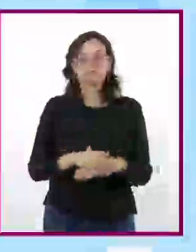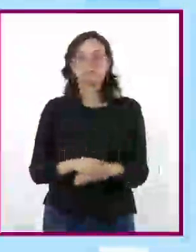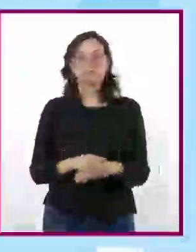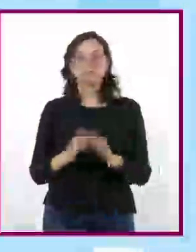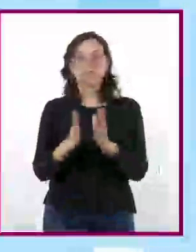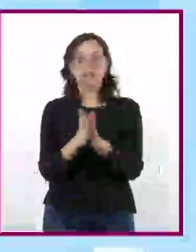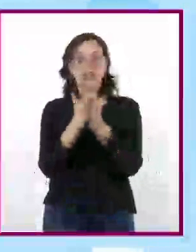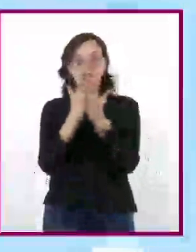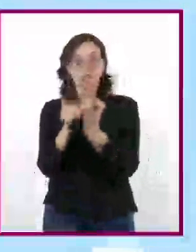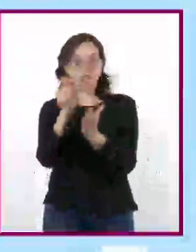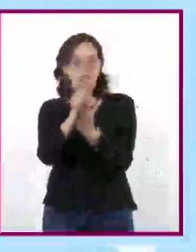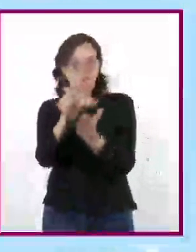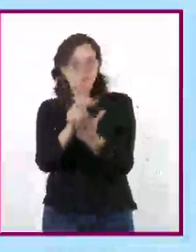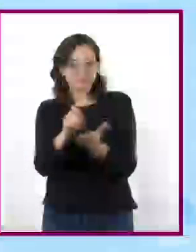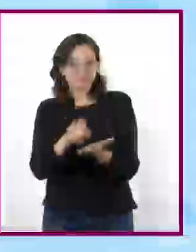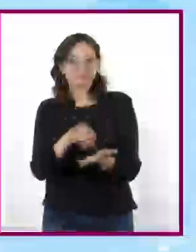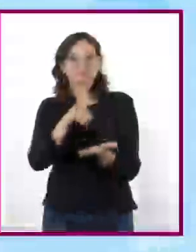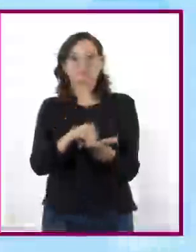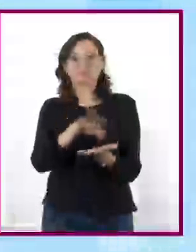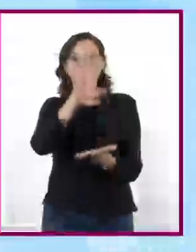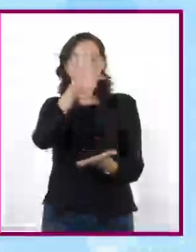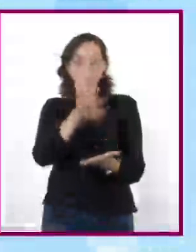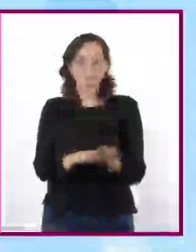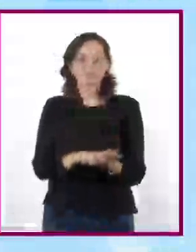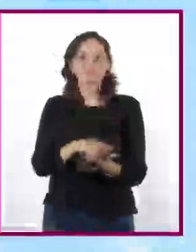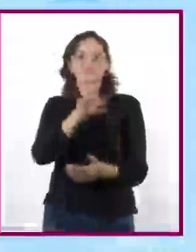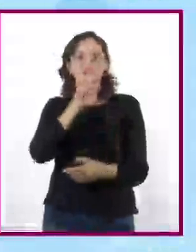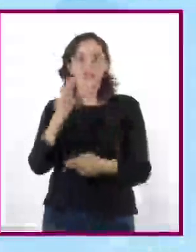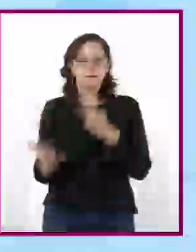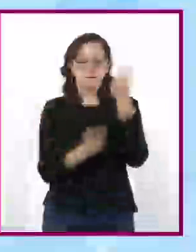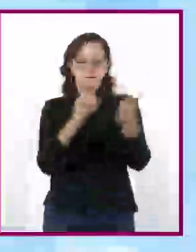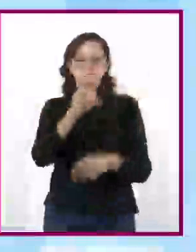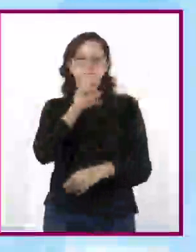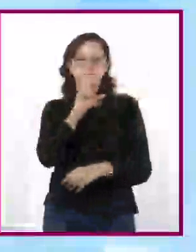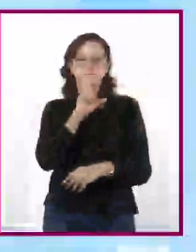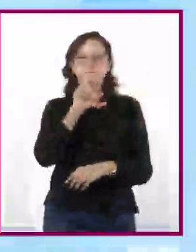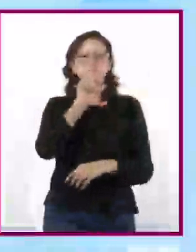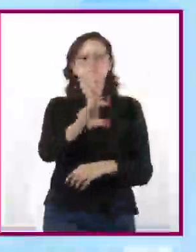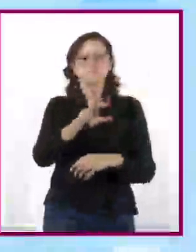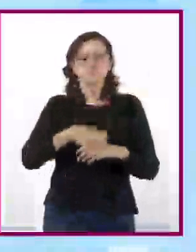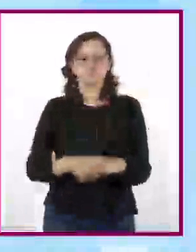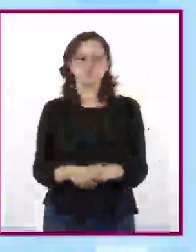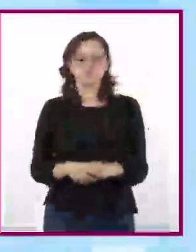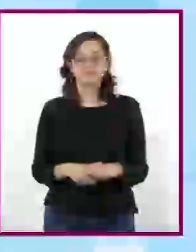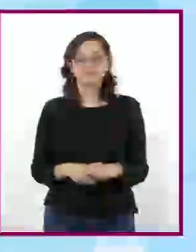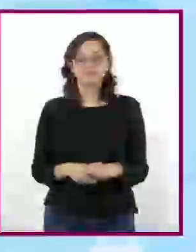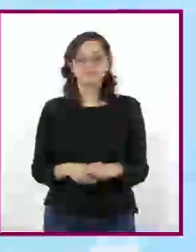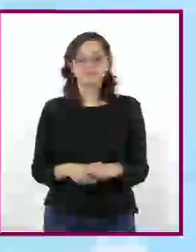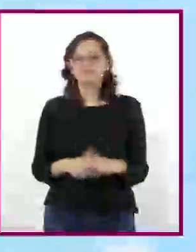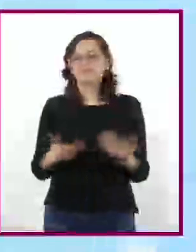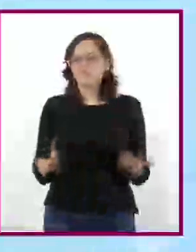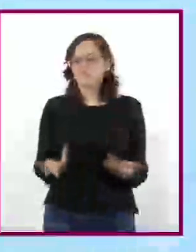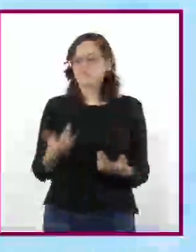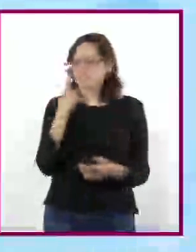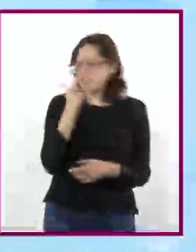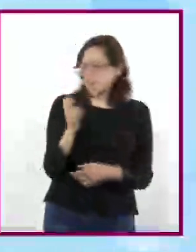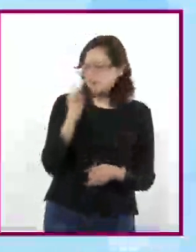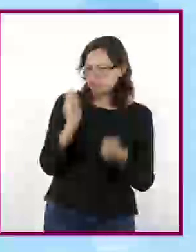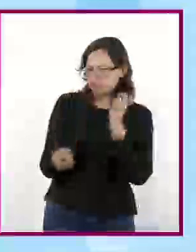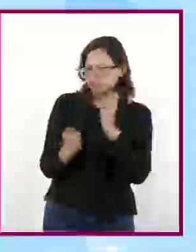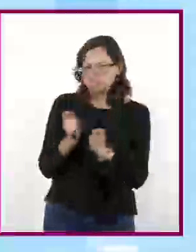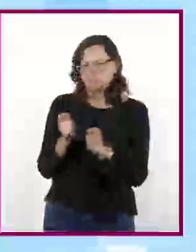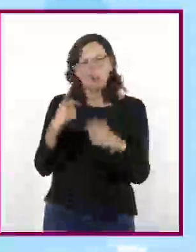de texto, tomen nota y respondan a las siguientes preguntas. ¿Qué es un estudio de caso y para qué sirve?